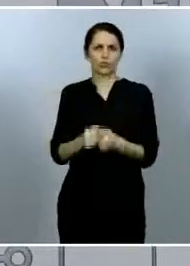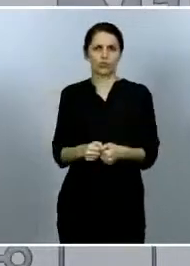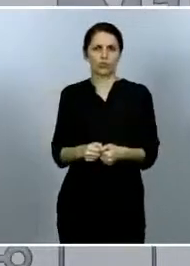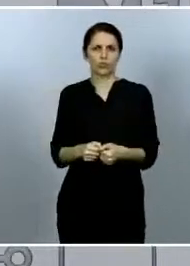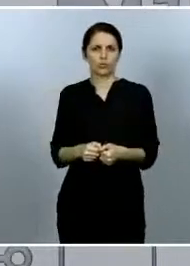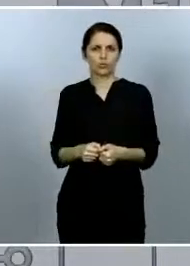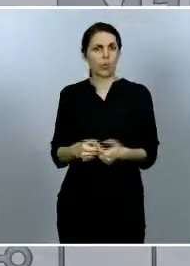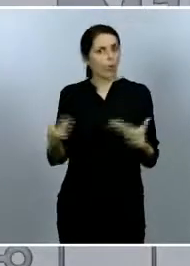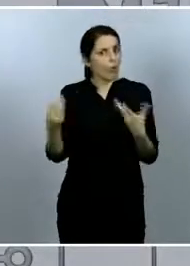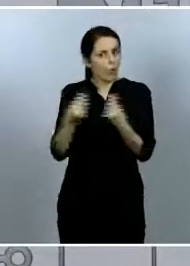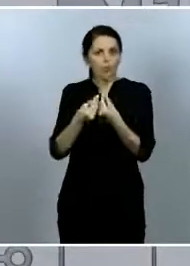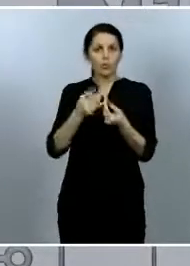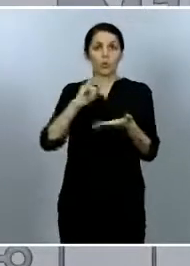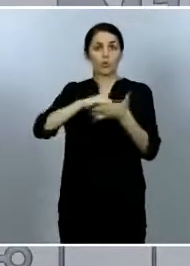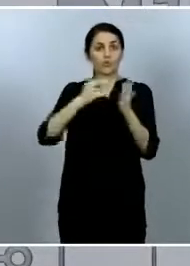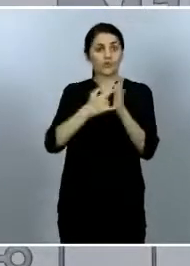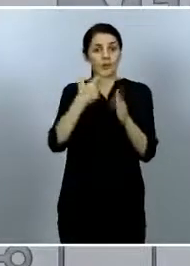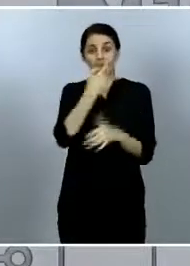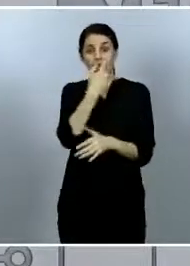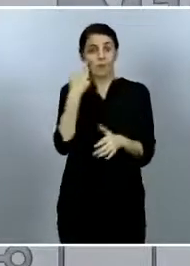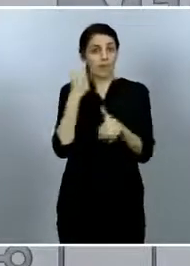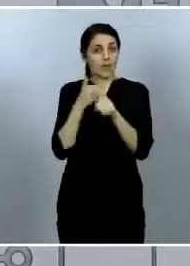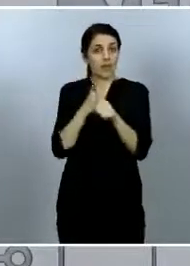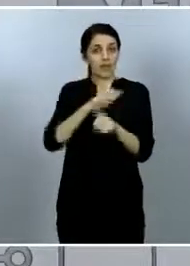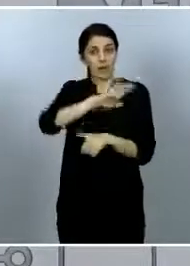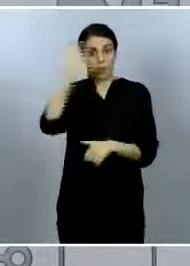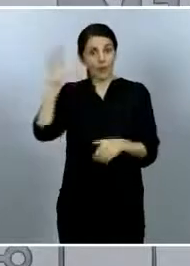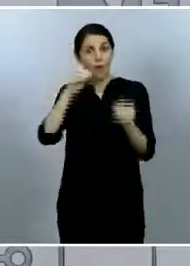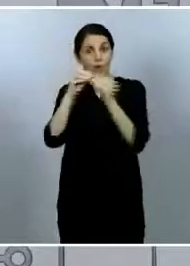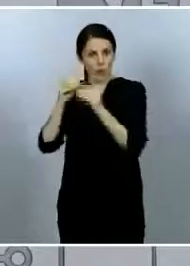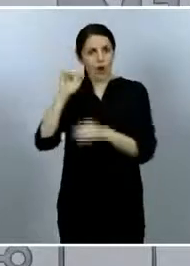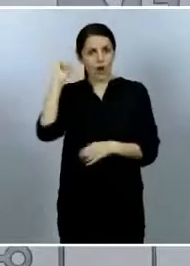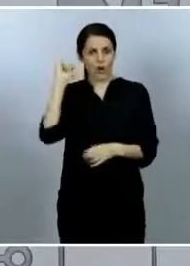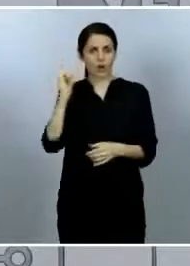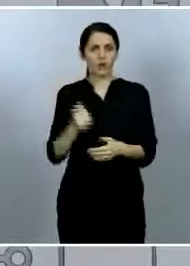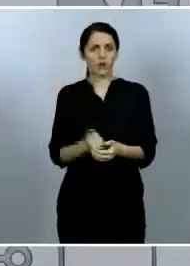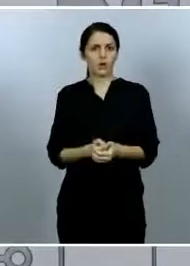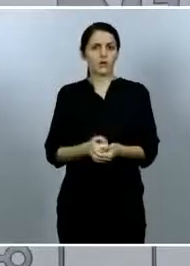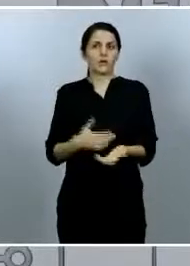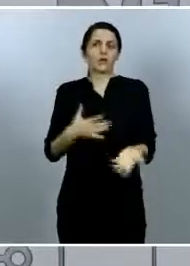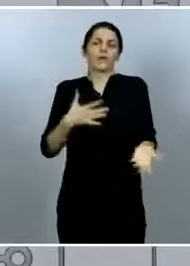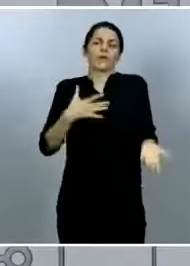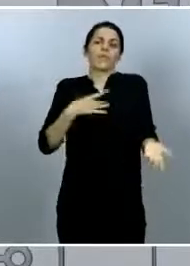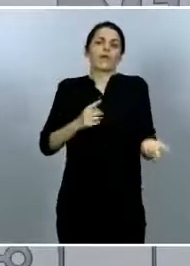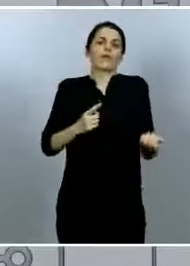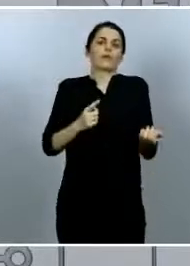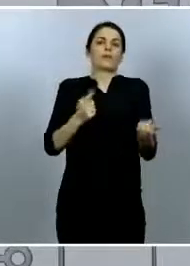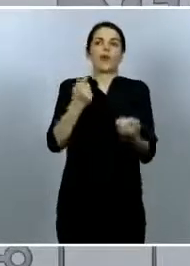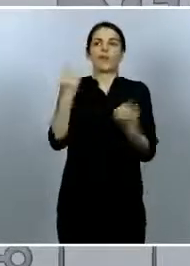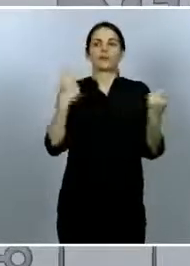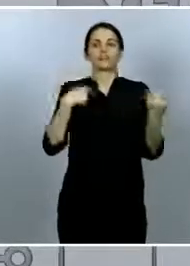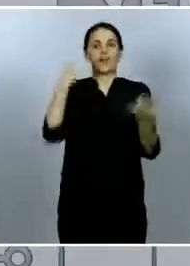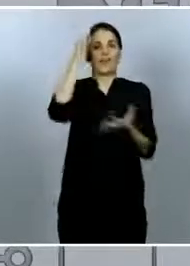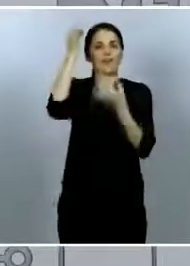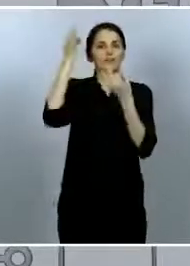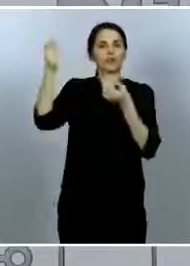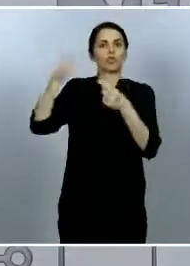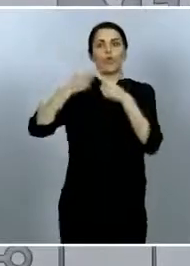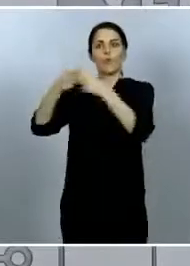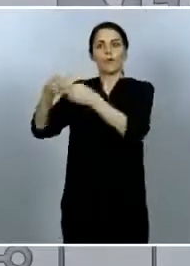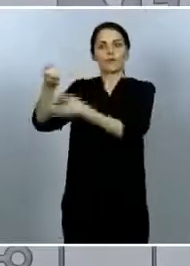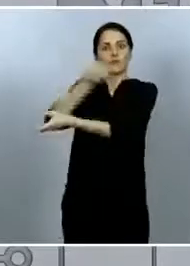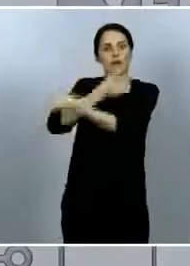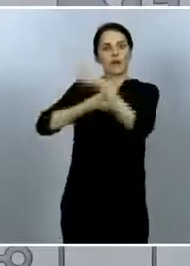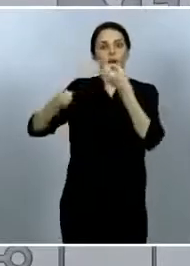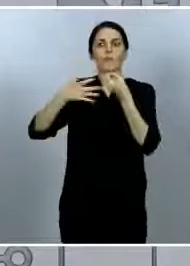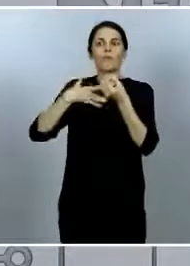común de vigilancia europeo es verdad que en algunos casos puede haber problemas en la transferencia de datos ahora por ejemplo como nosotros hemos